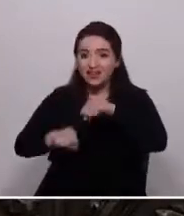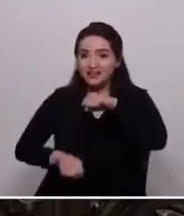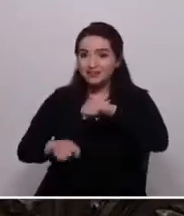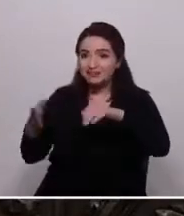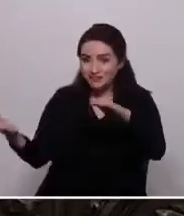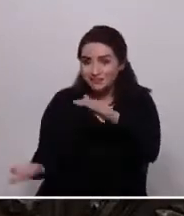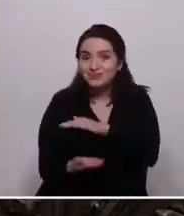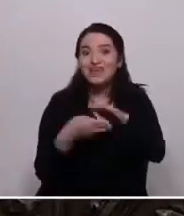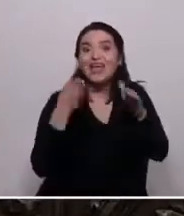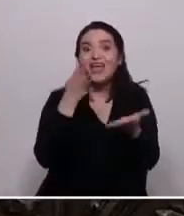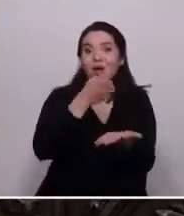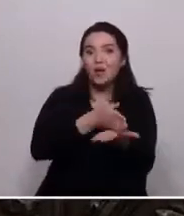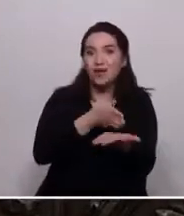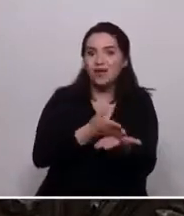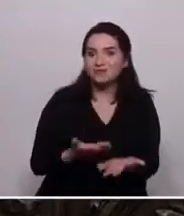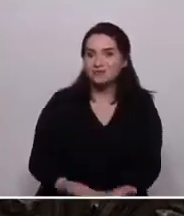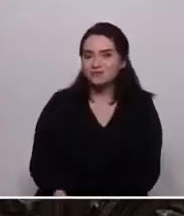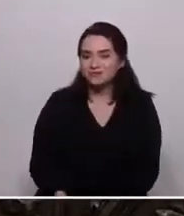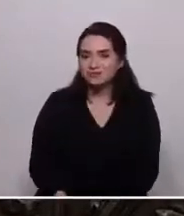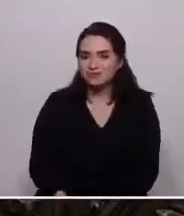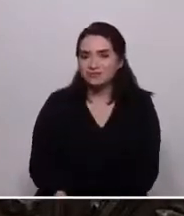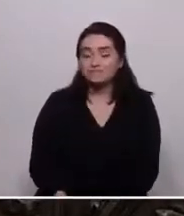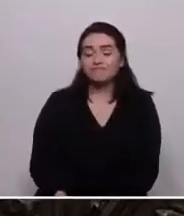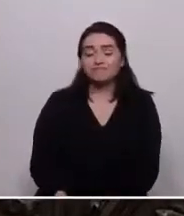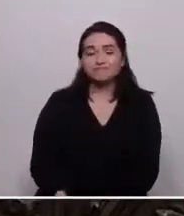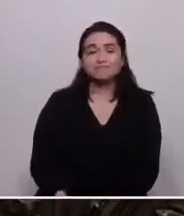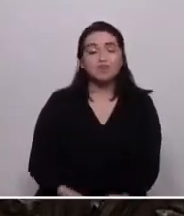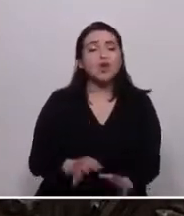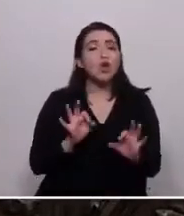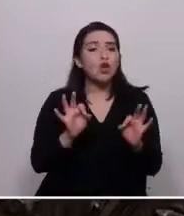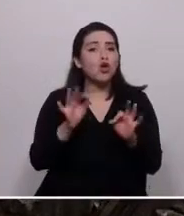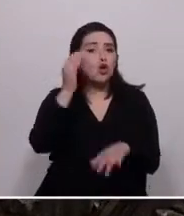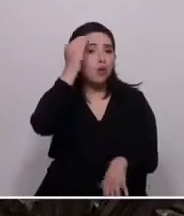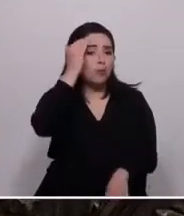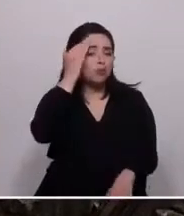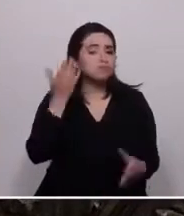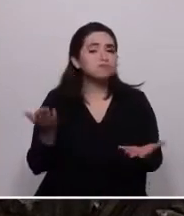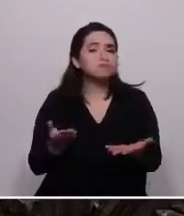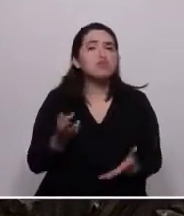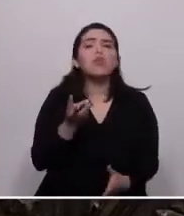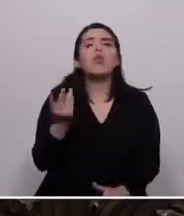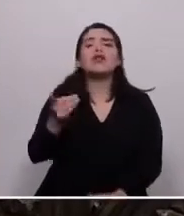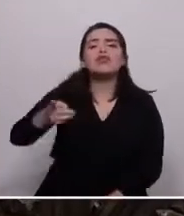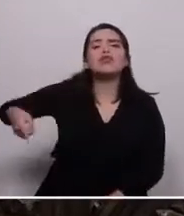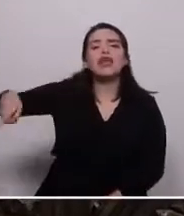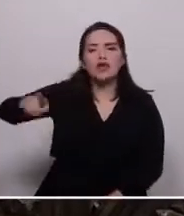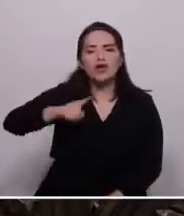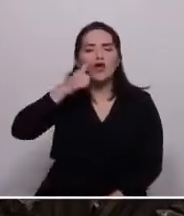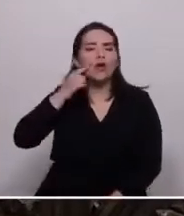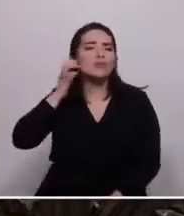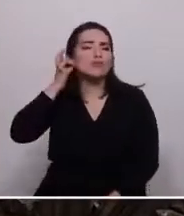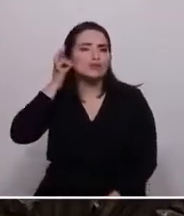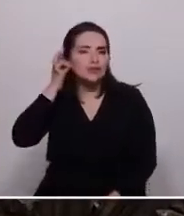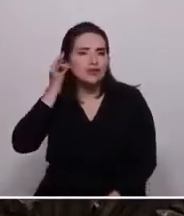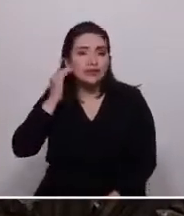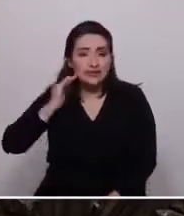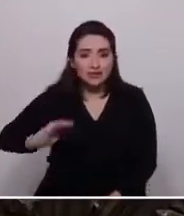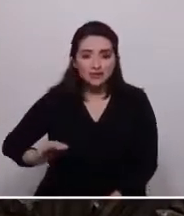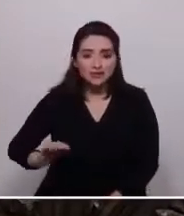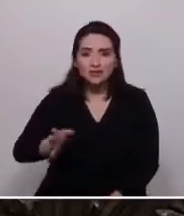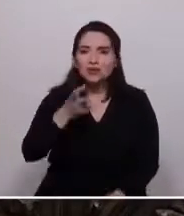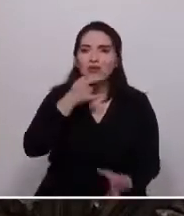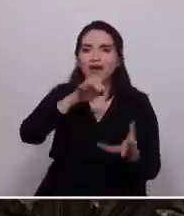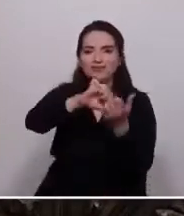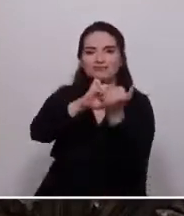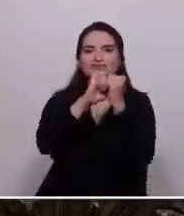escuelas o colegios? O lo que es muy común, ¿cuántos de ellos y ellas no tendrán los ajustes